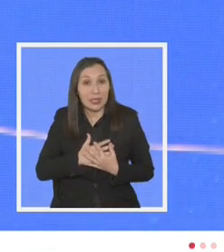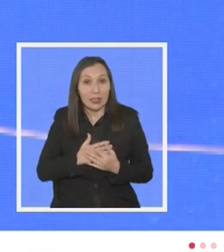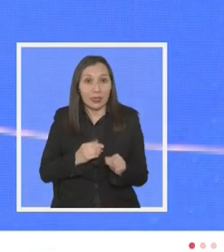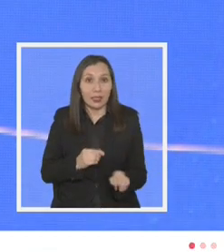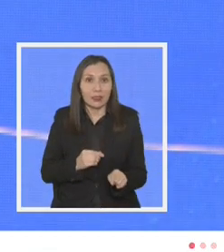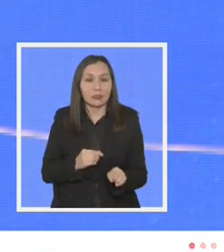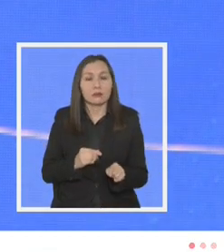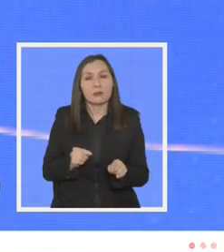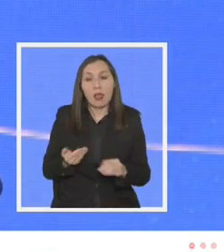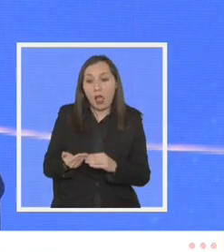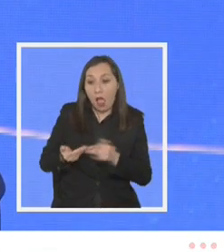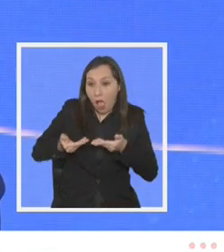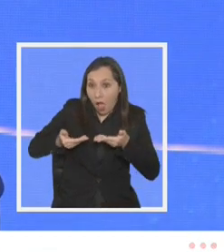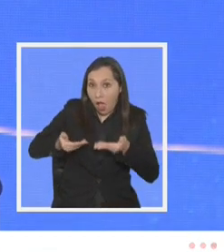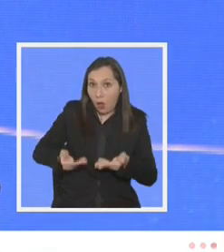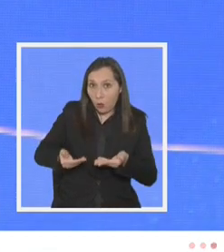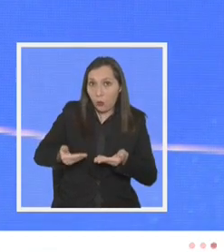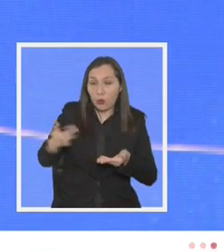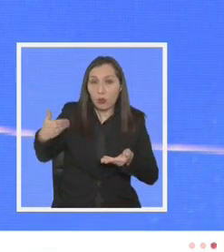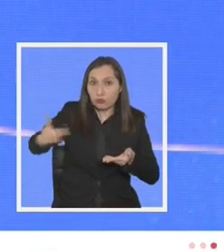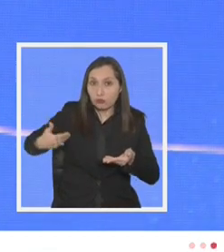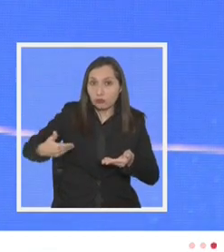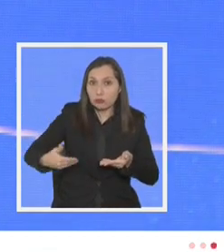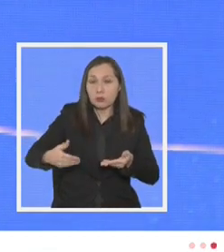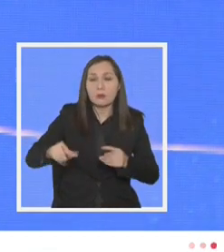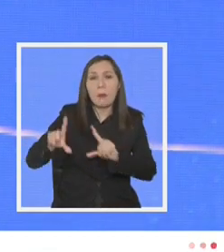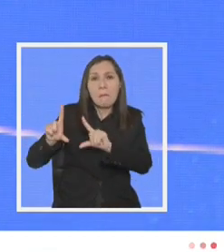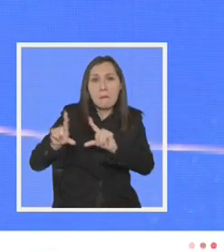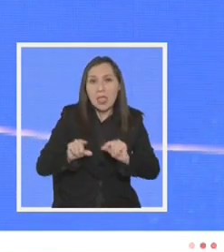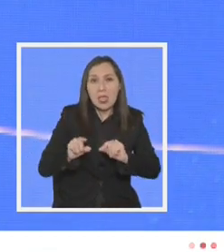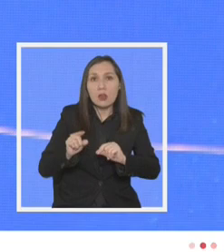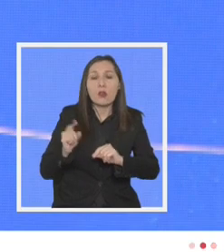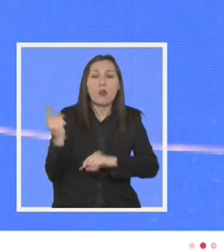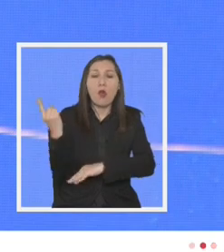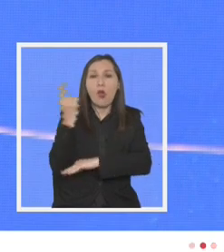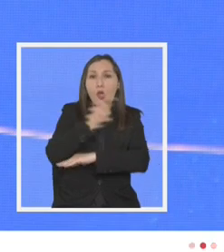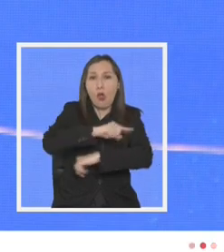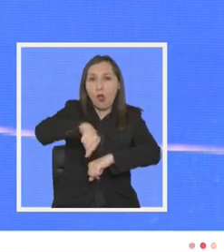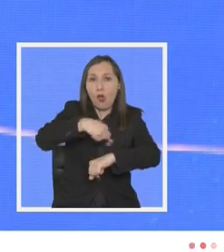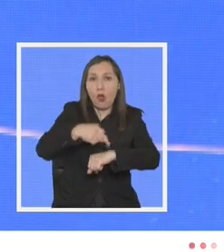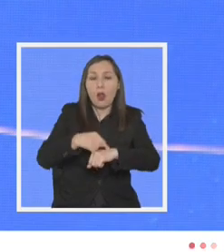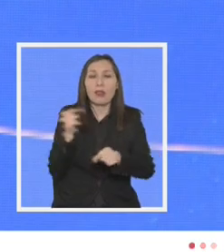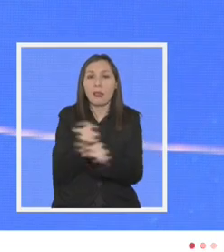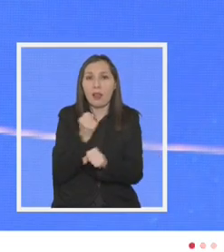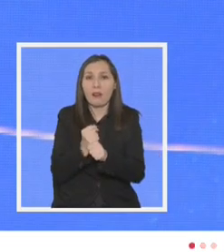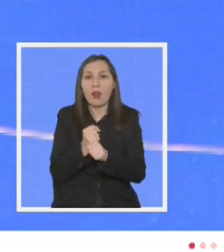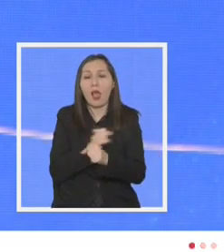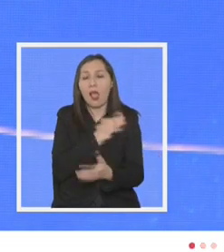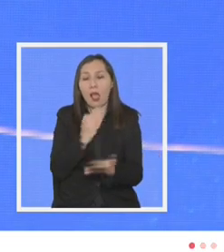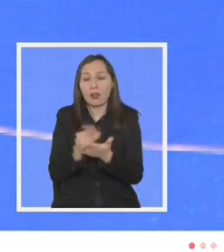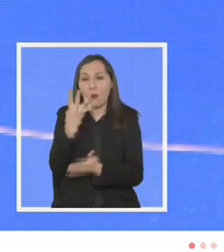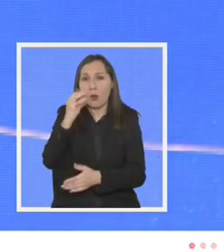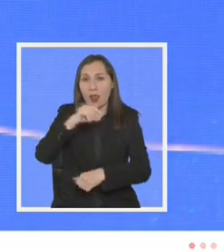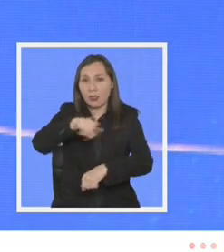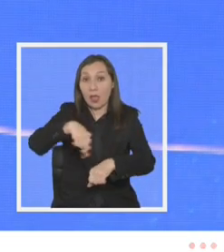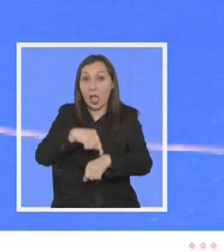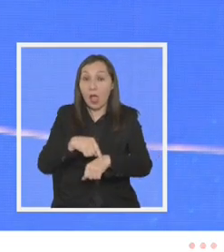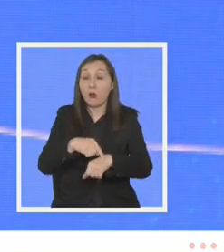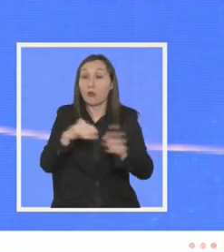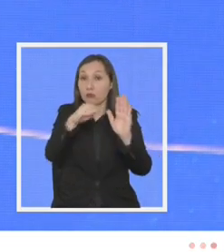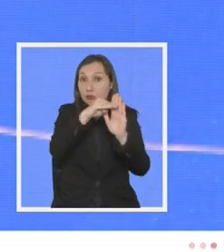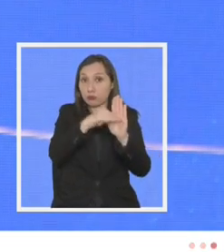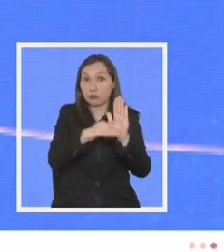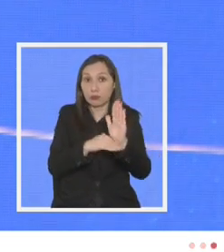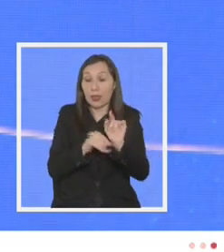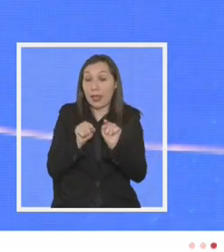ha sido hasta el momento la reducción de la jornada laboral progresiva a las 40 horas una medida